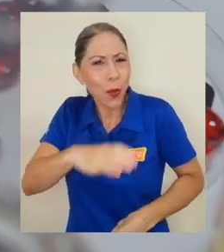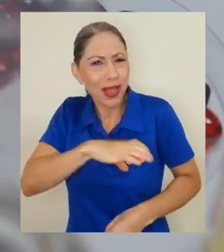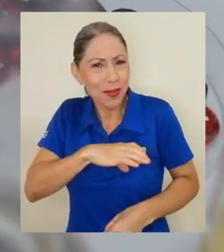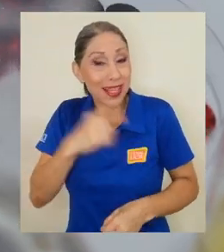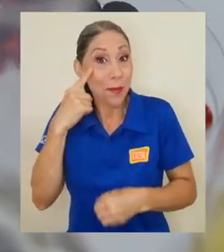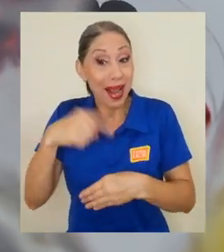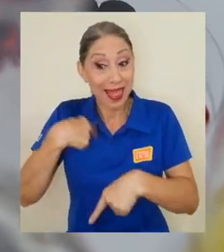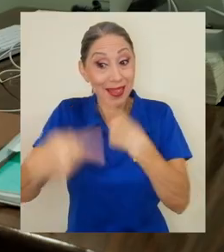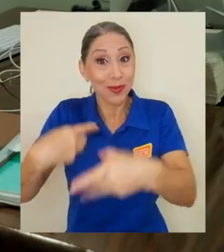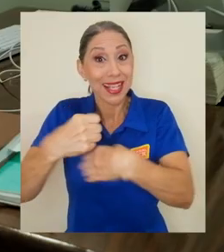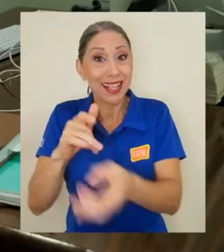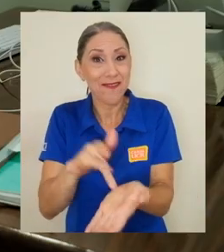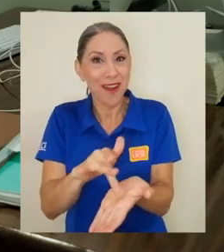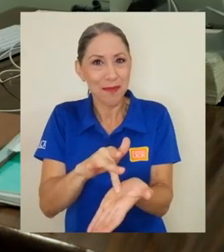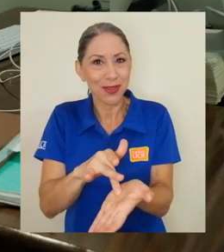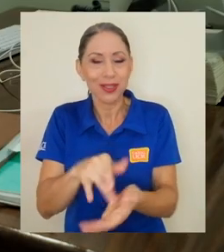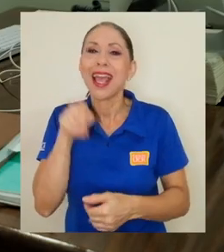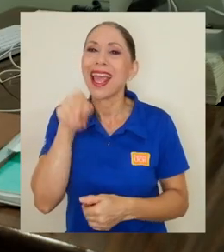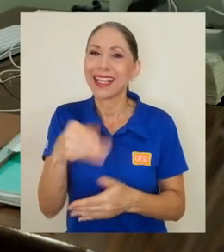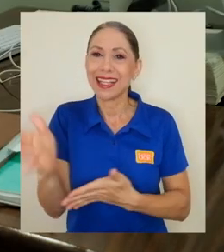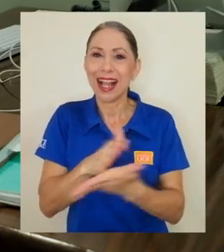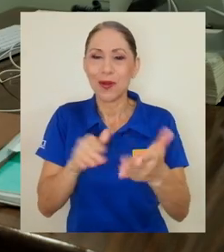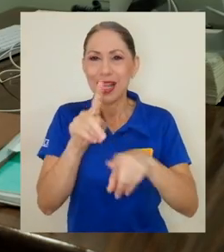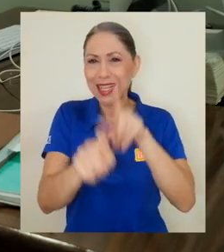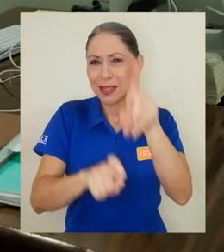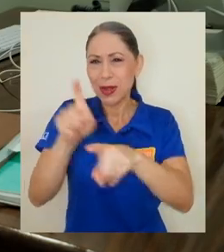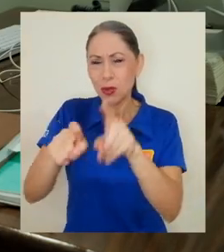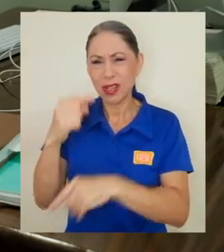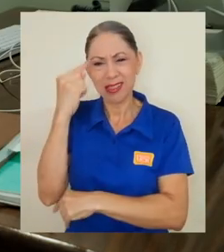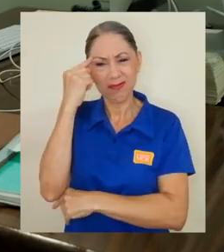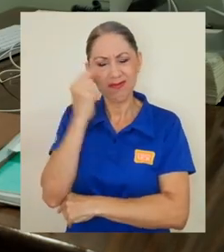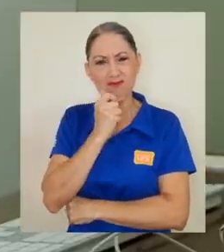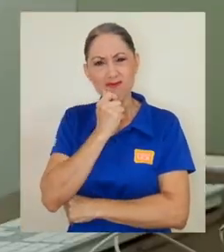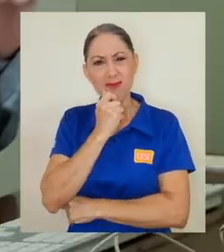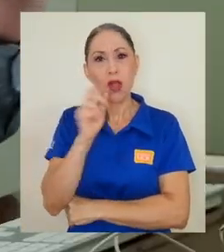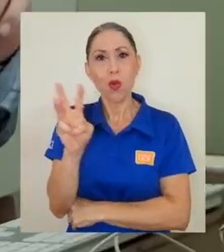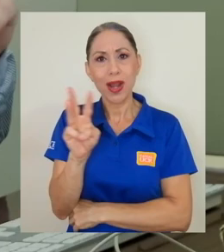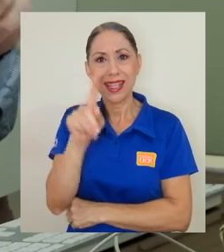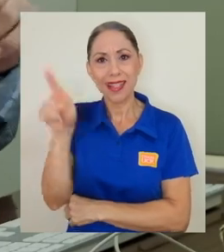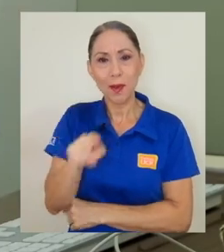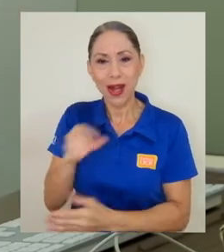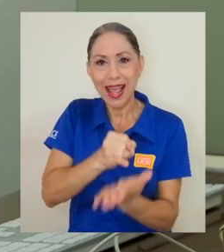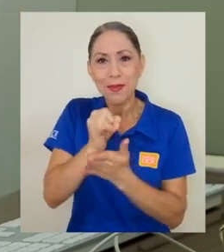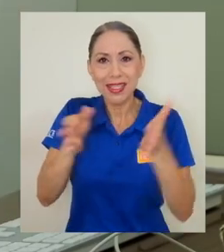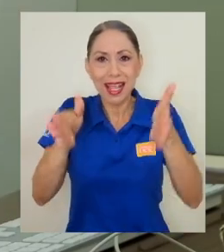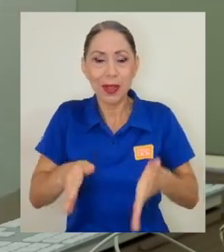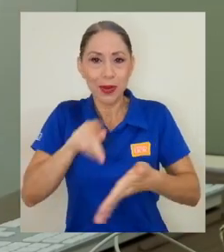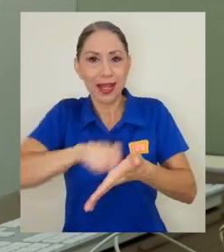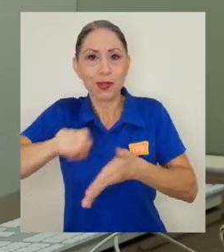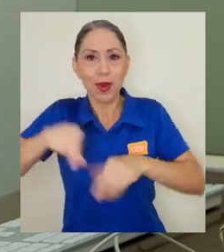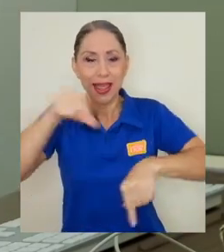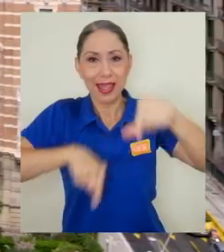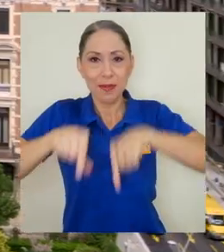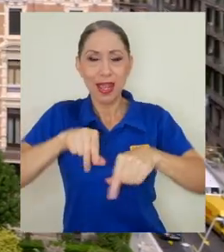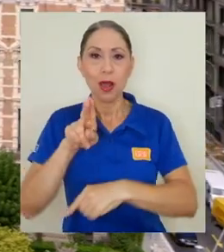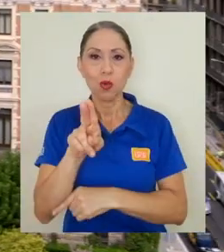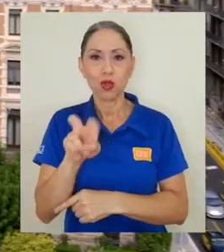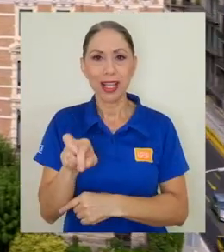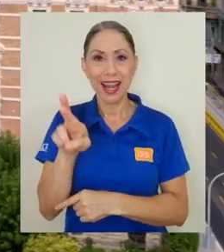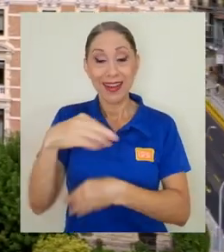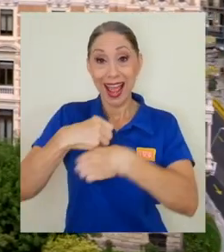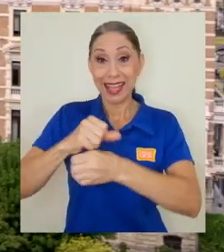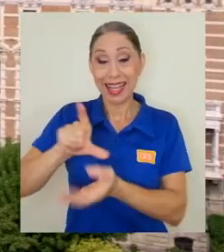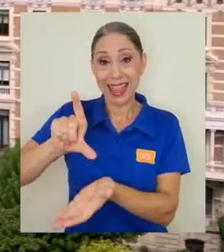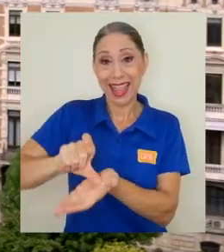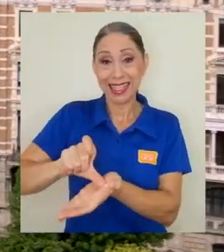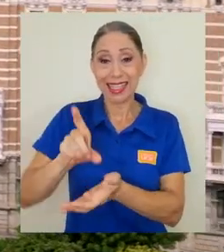creación de fármacos? Estas fueron algunas de las preguntas que se cuestionó William Zamora, investigador de la Escuela de Química de la UCR, al realizar